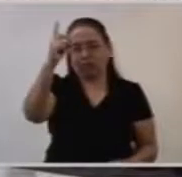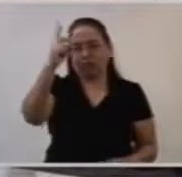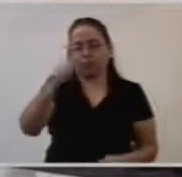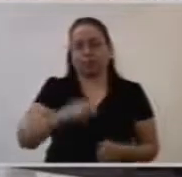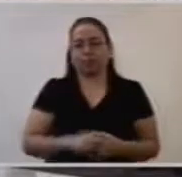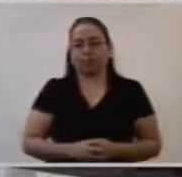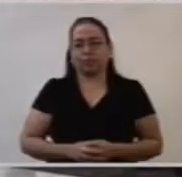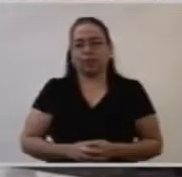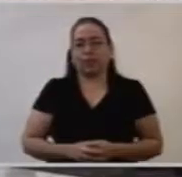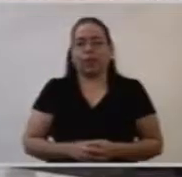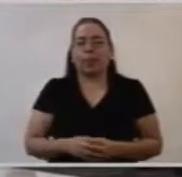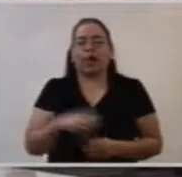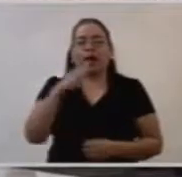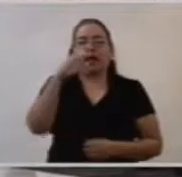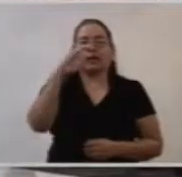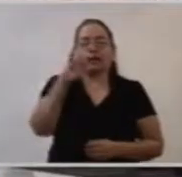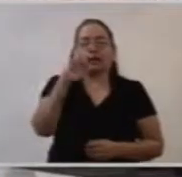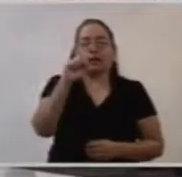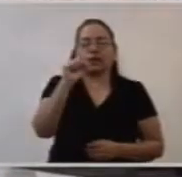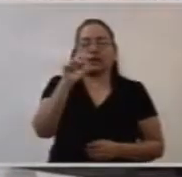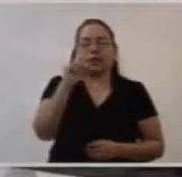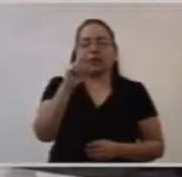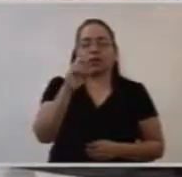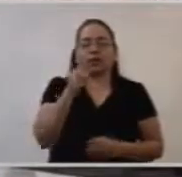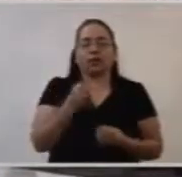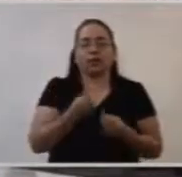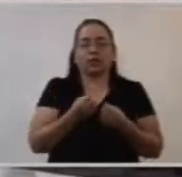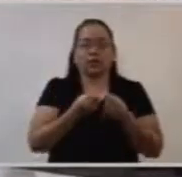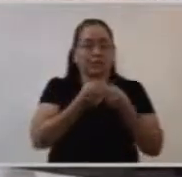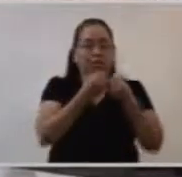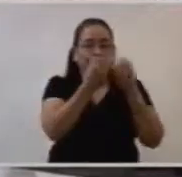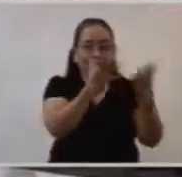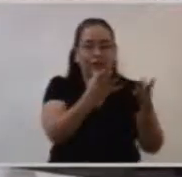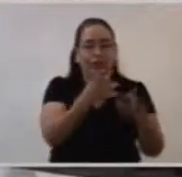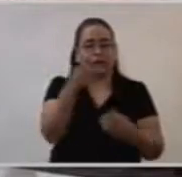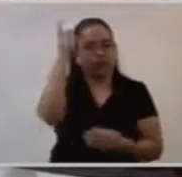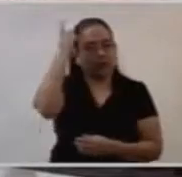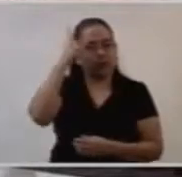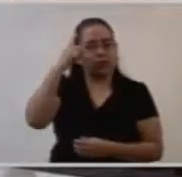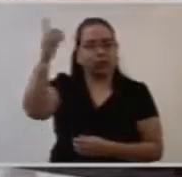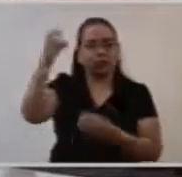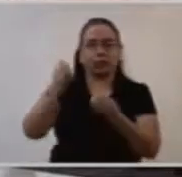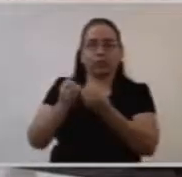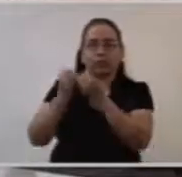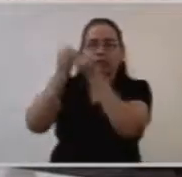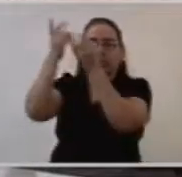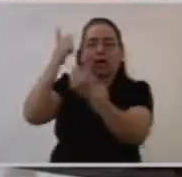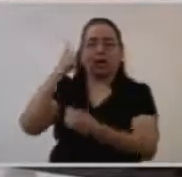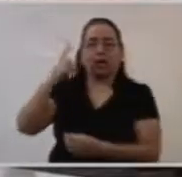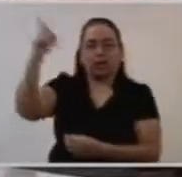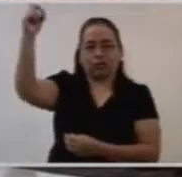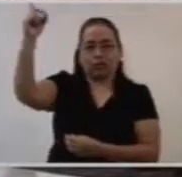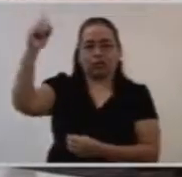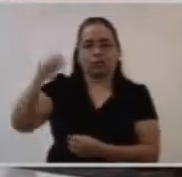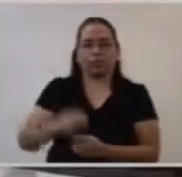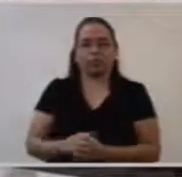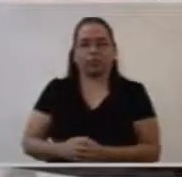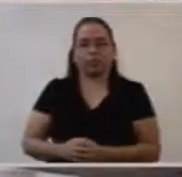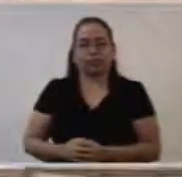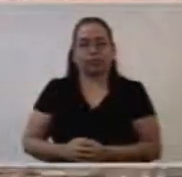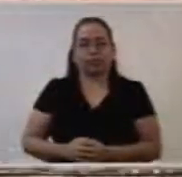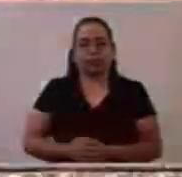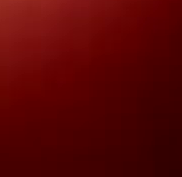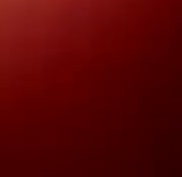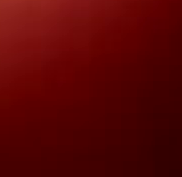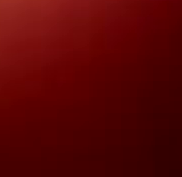Al César lo que es del César y a Dios lo que es de Dios. Se ponen de